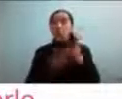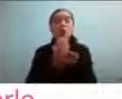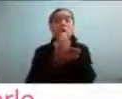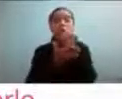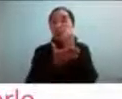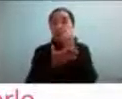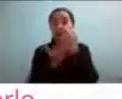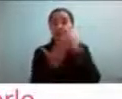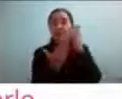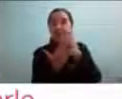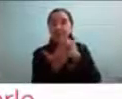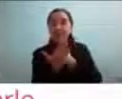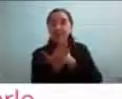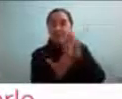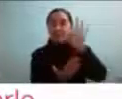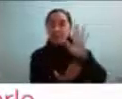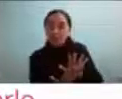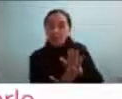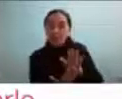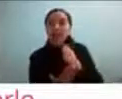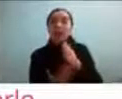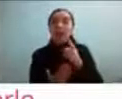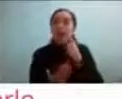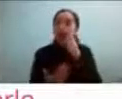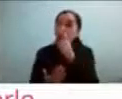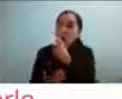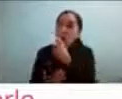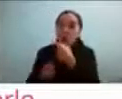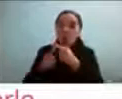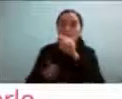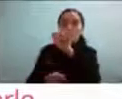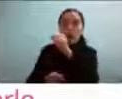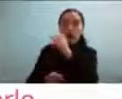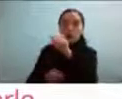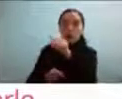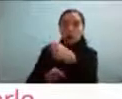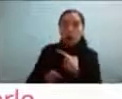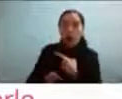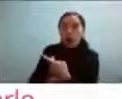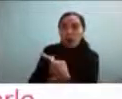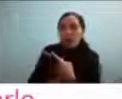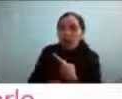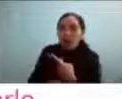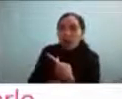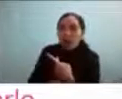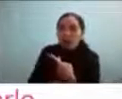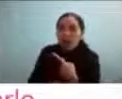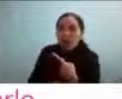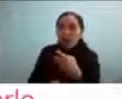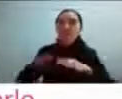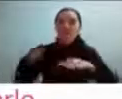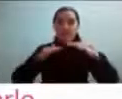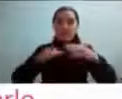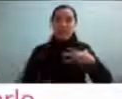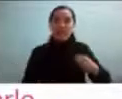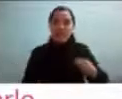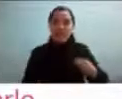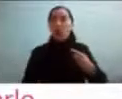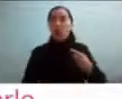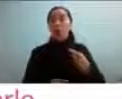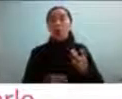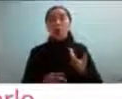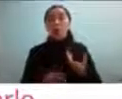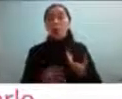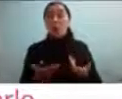llegan a él cuando conocen a otra persona autista y se sienten identificados muchas veces pasa con los hijos con pacientes como a o pasó